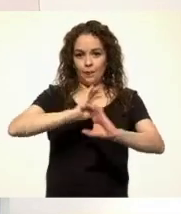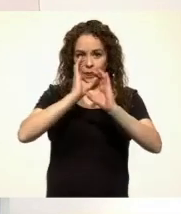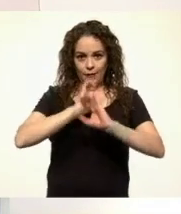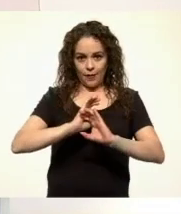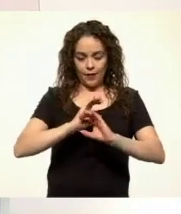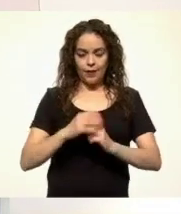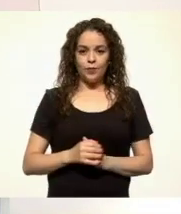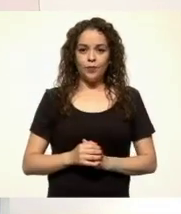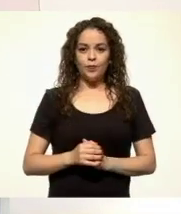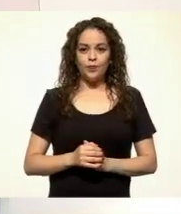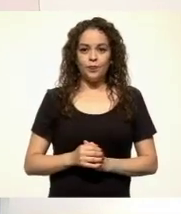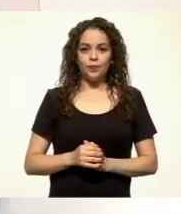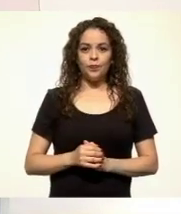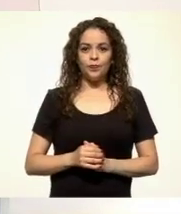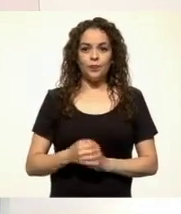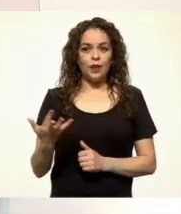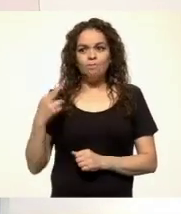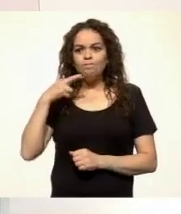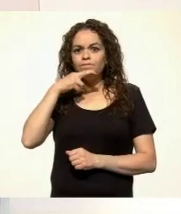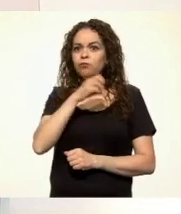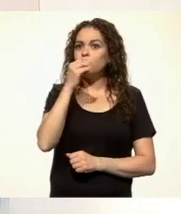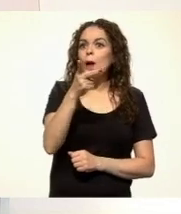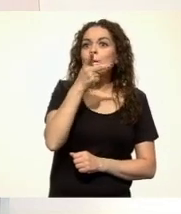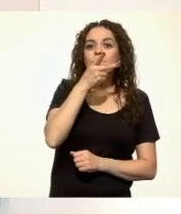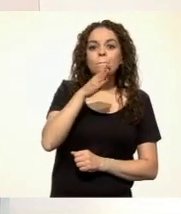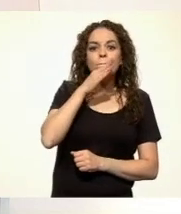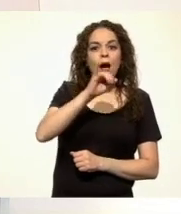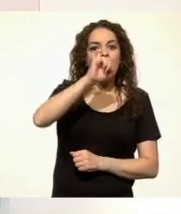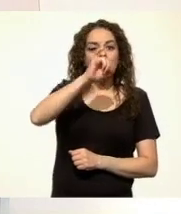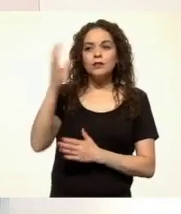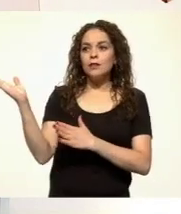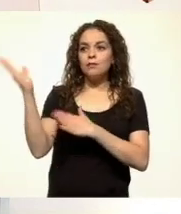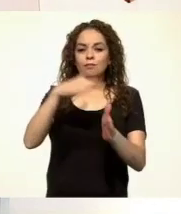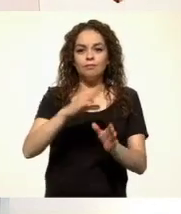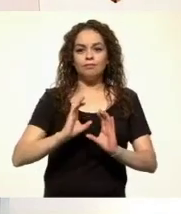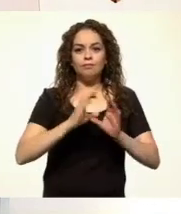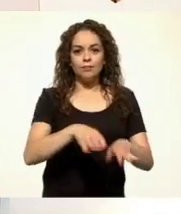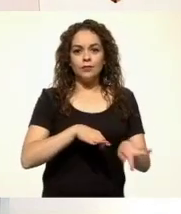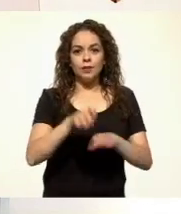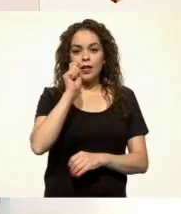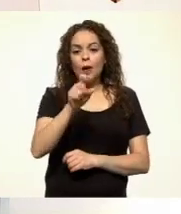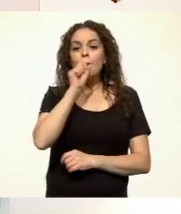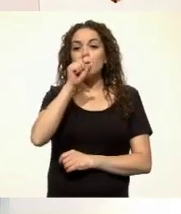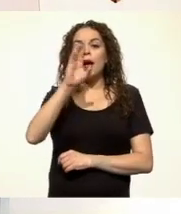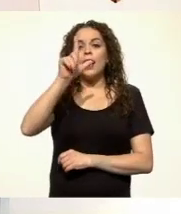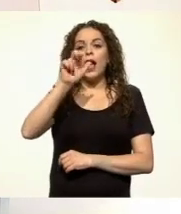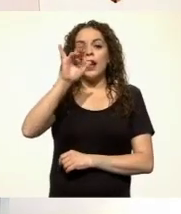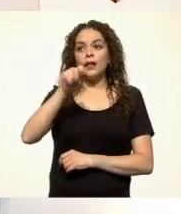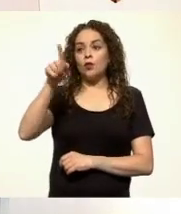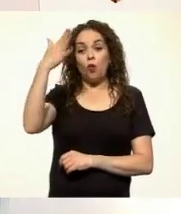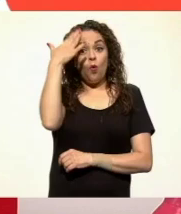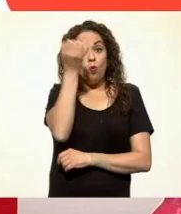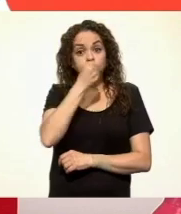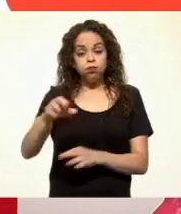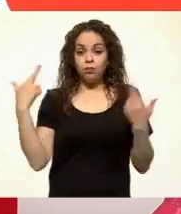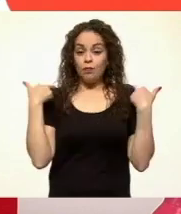De inmediato, sus padres contrataron al pájaro clarín, que era el mejor maestro de canto.